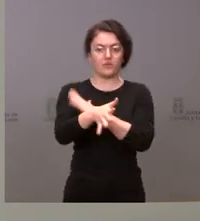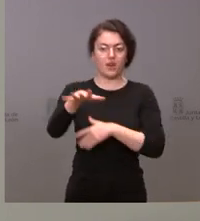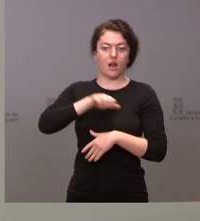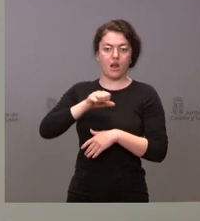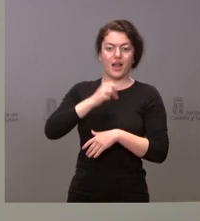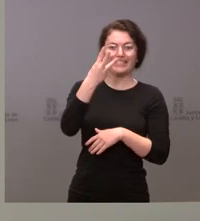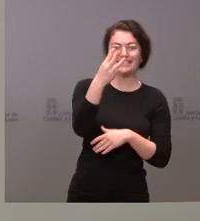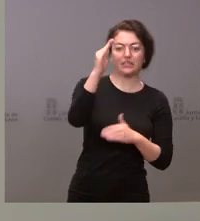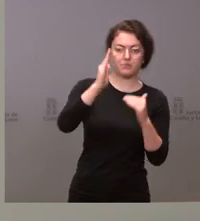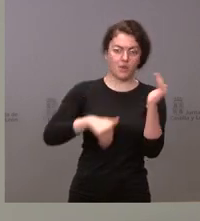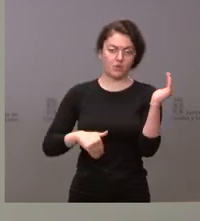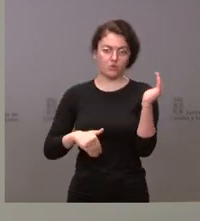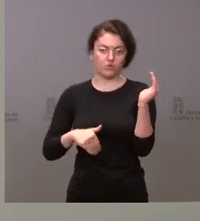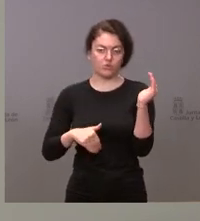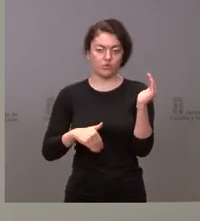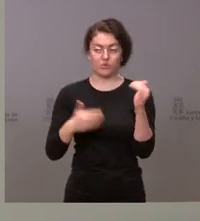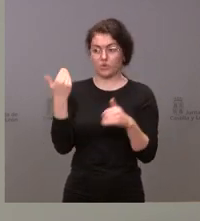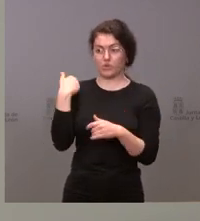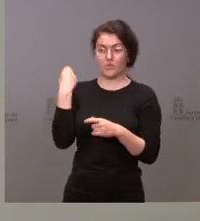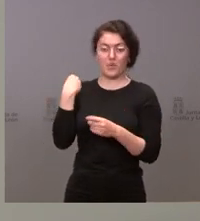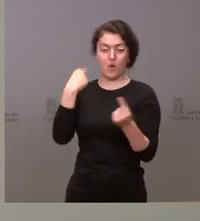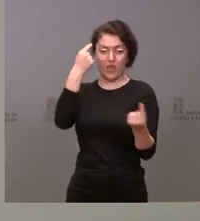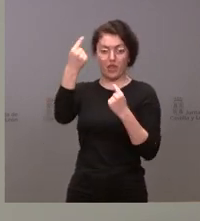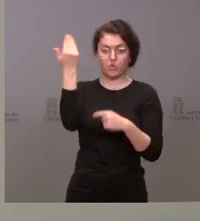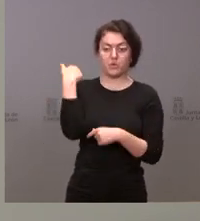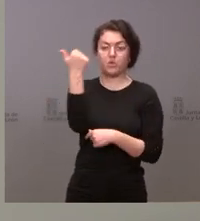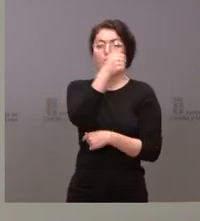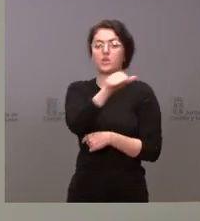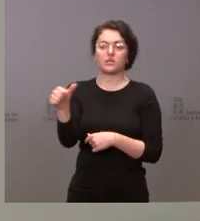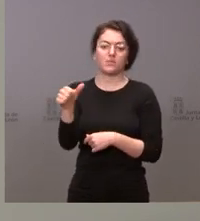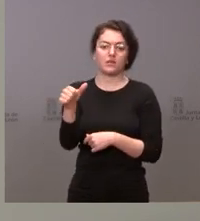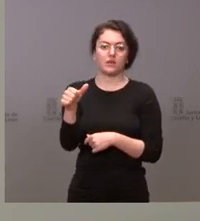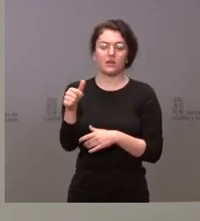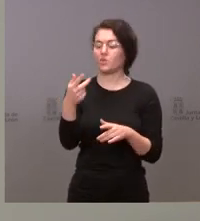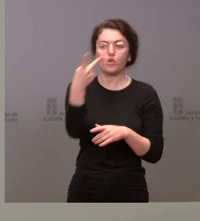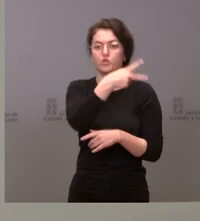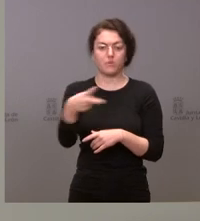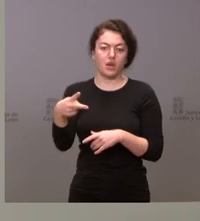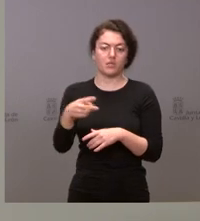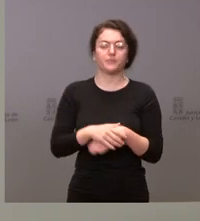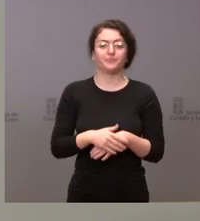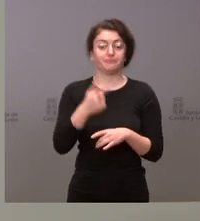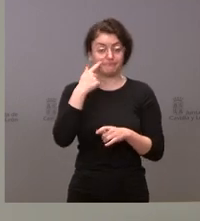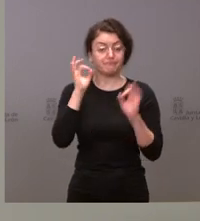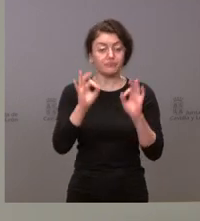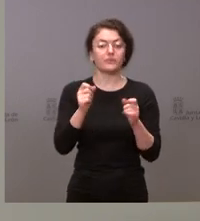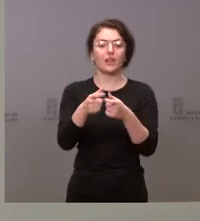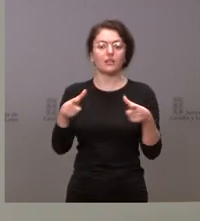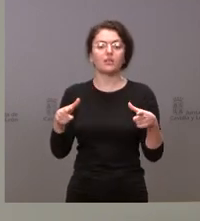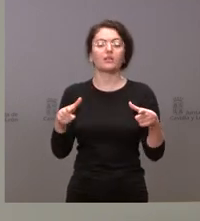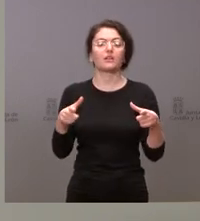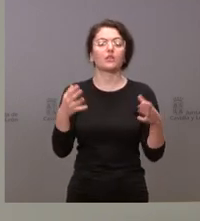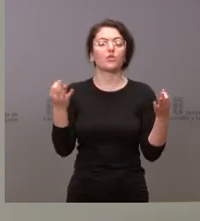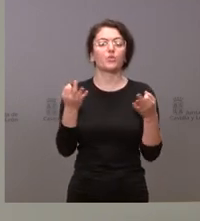el dato de hace una semana en la evolución a 14 días. Donde sí que hay un incremento es en el caso